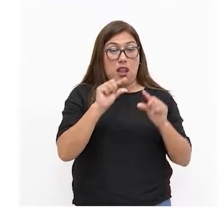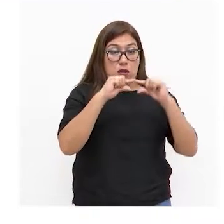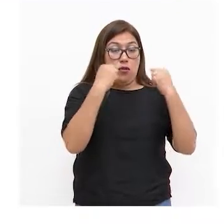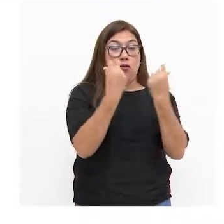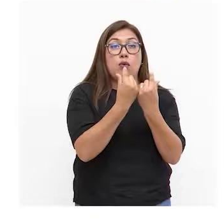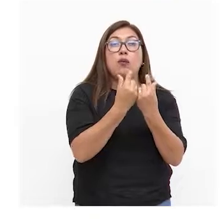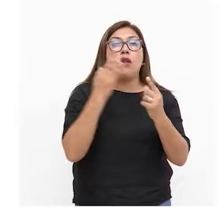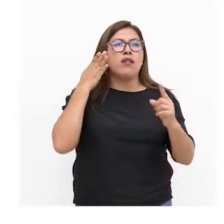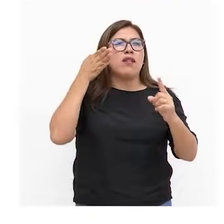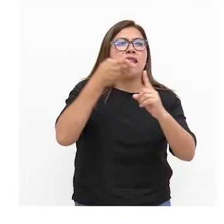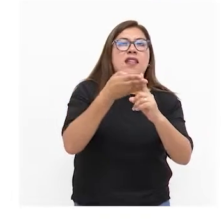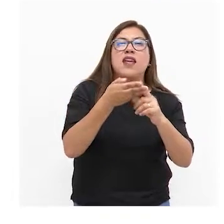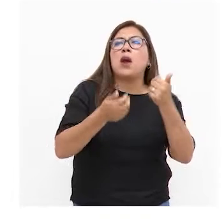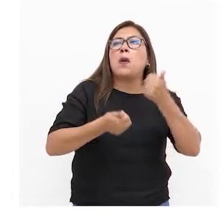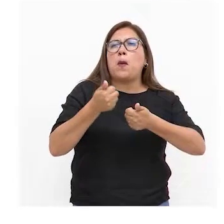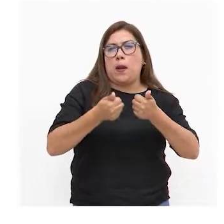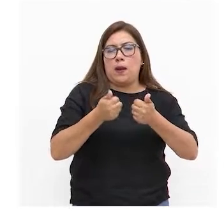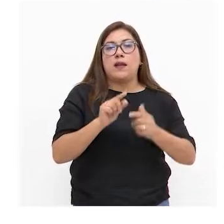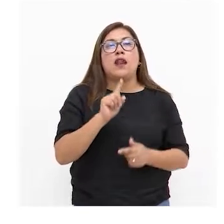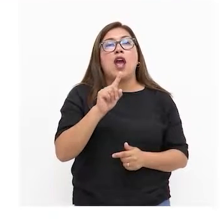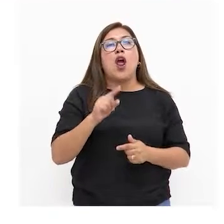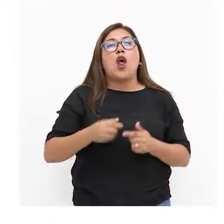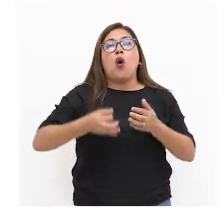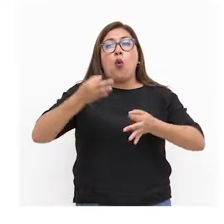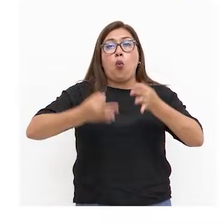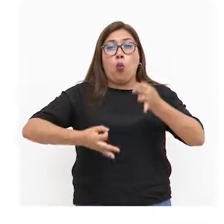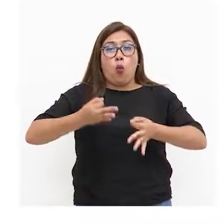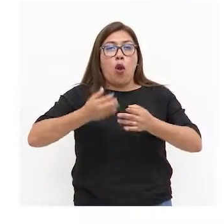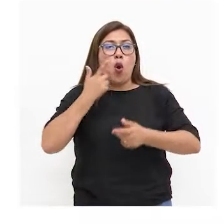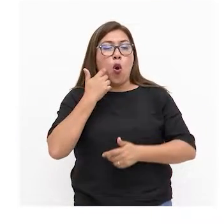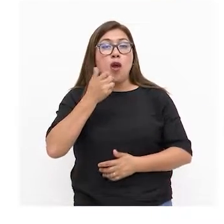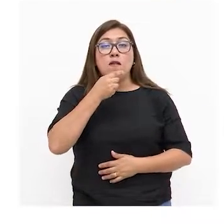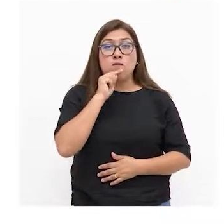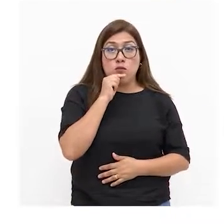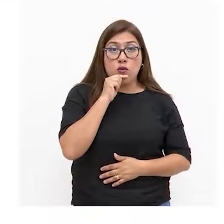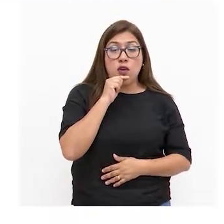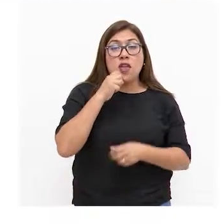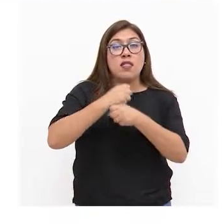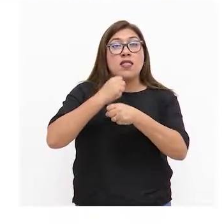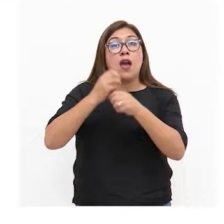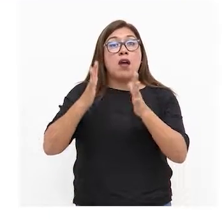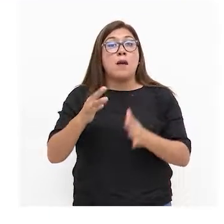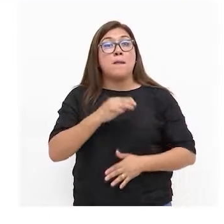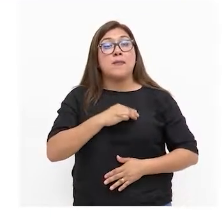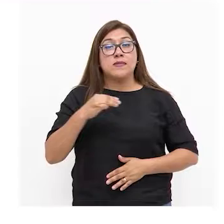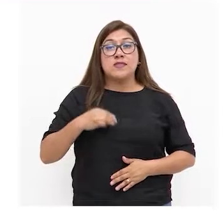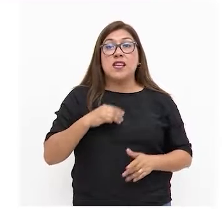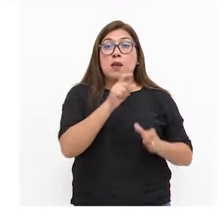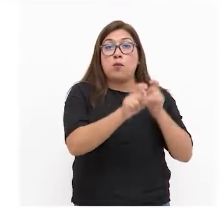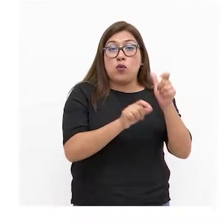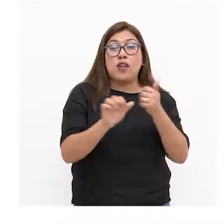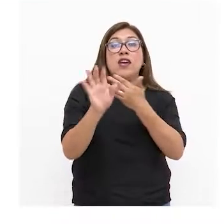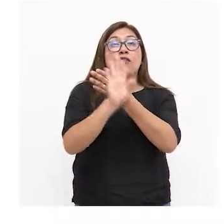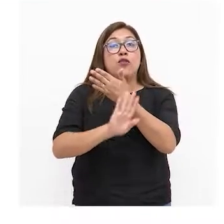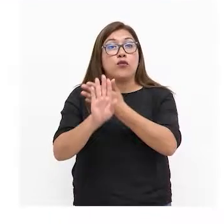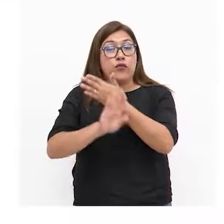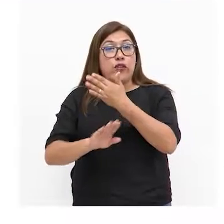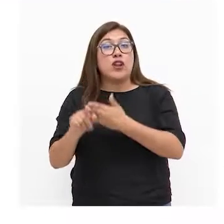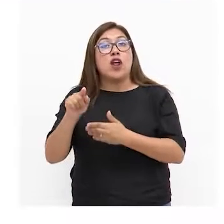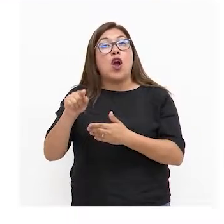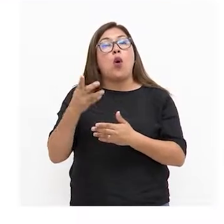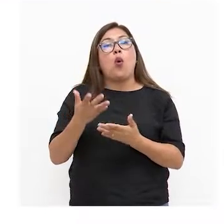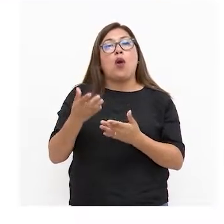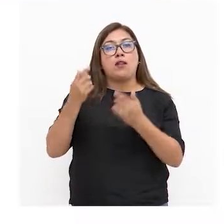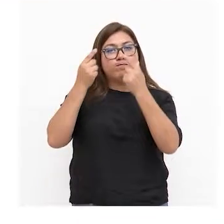módulo está dirigida principalmente a jueces y juezas y personal del ministerio público y la defensa